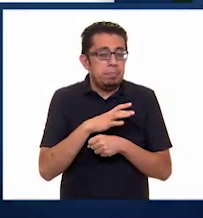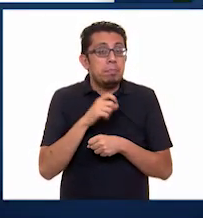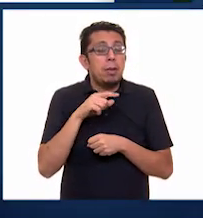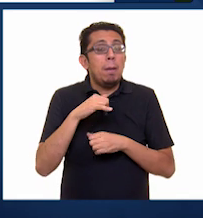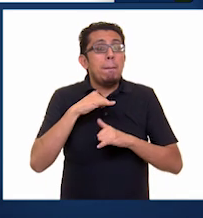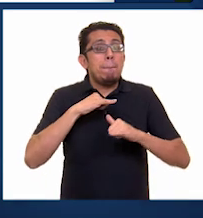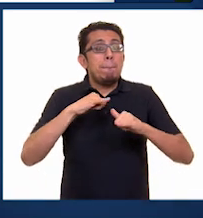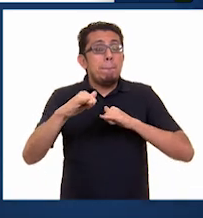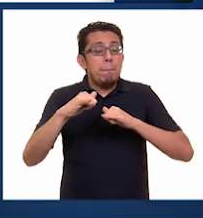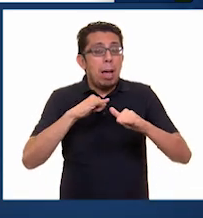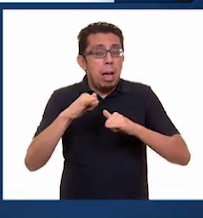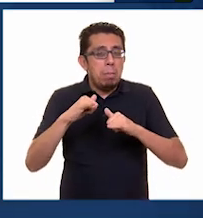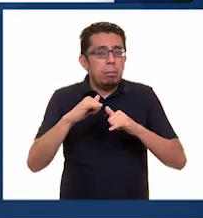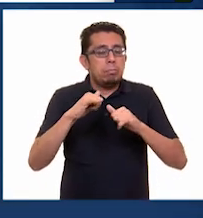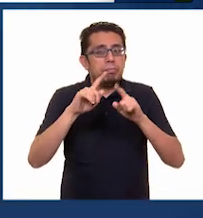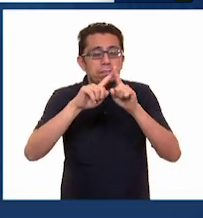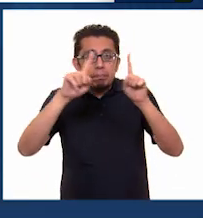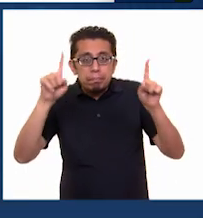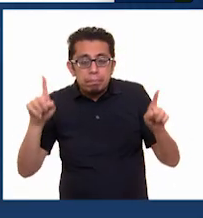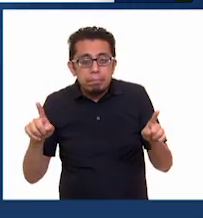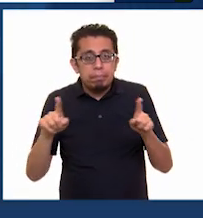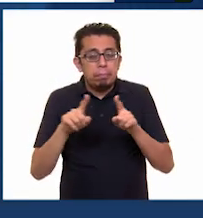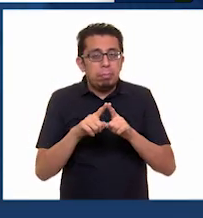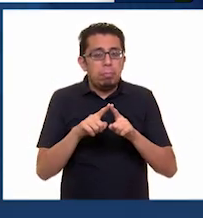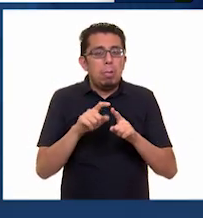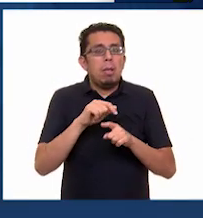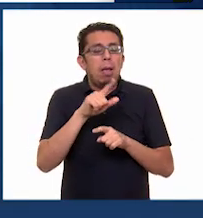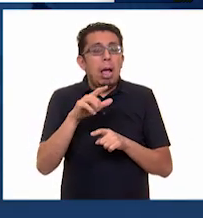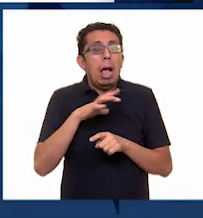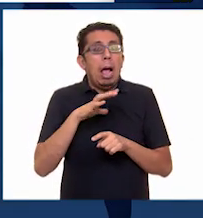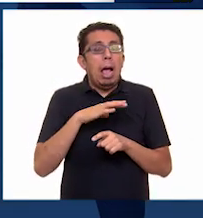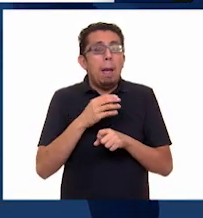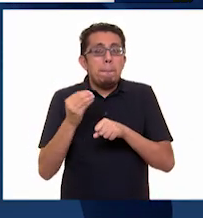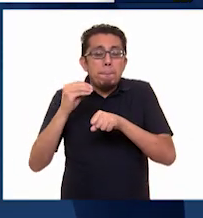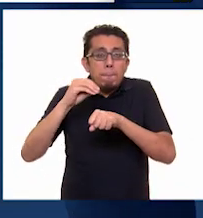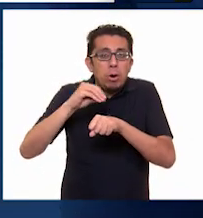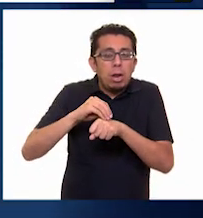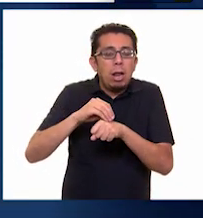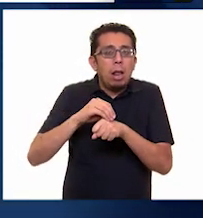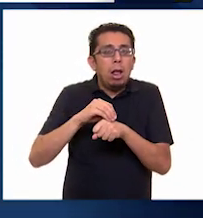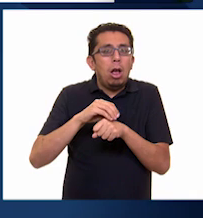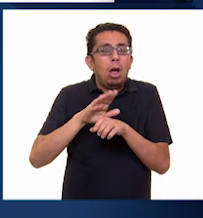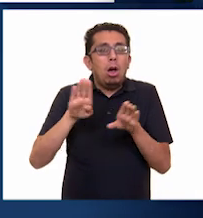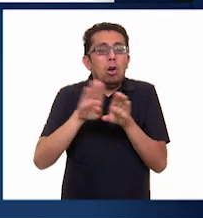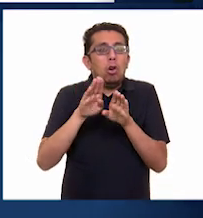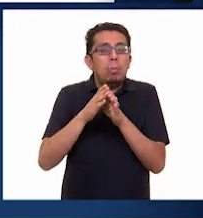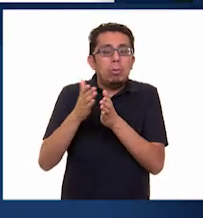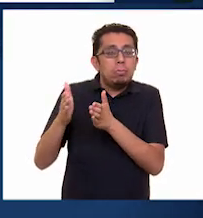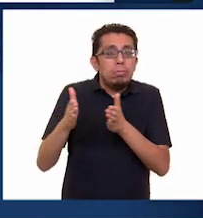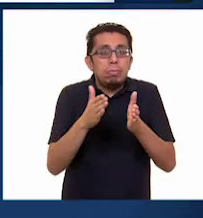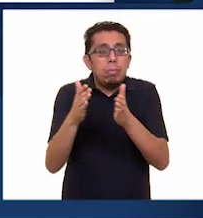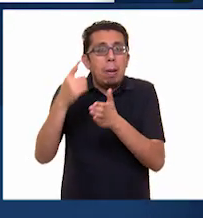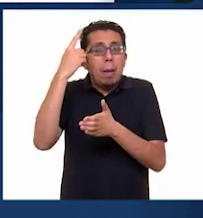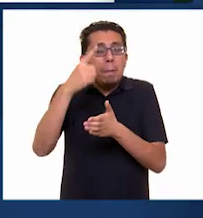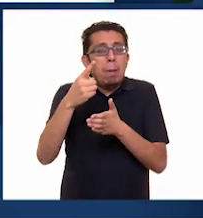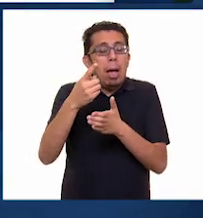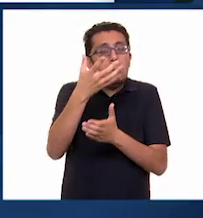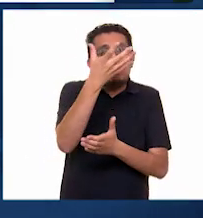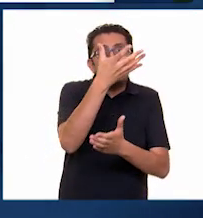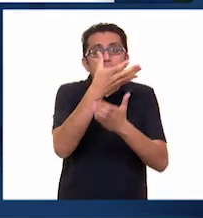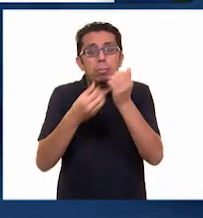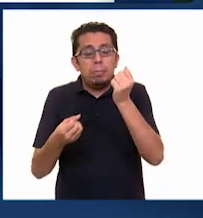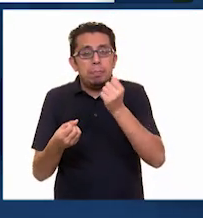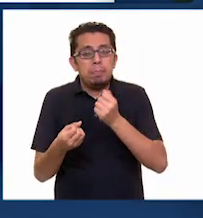mapas, planos y croquis de riesgos indican rutas de evacuación, zonas de seguridad e información de instituciones